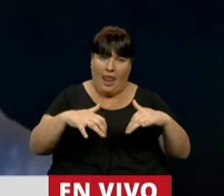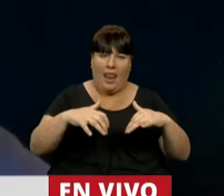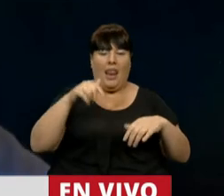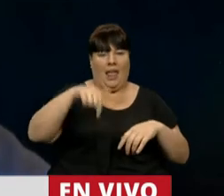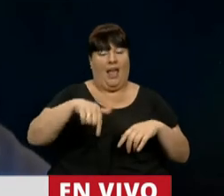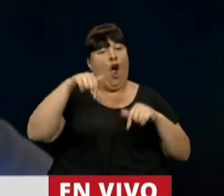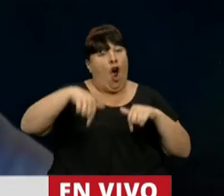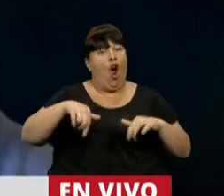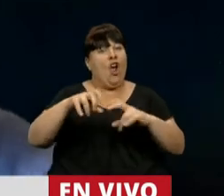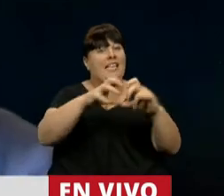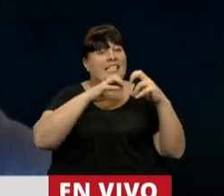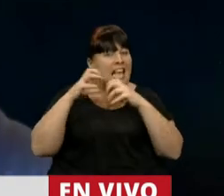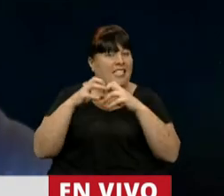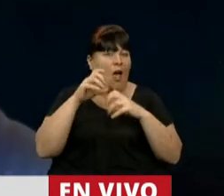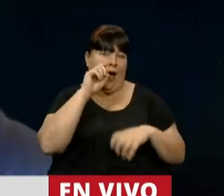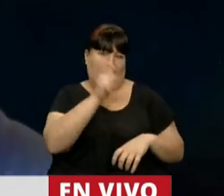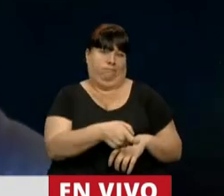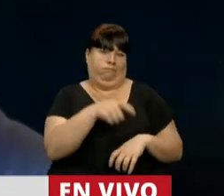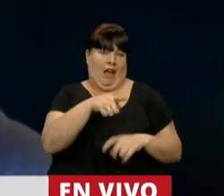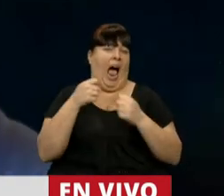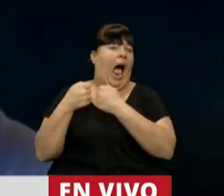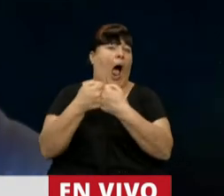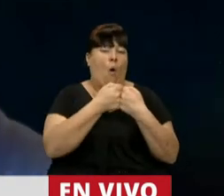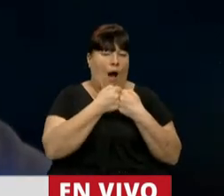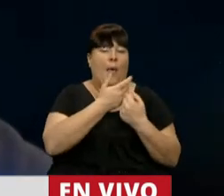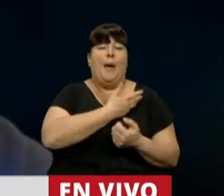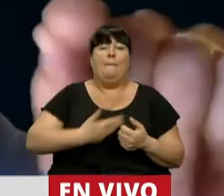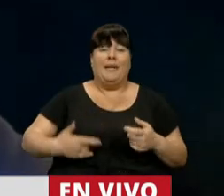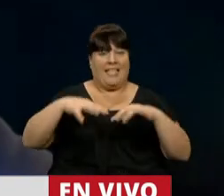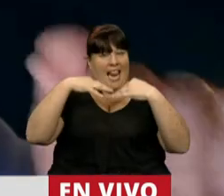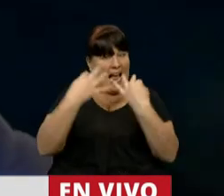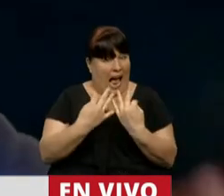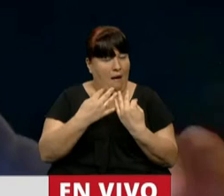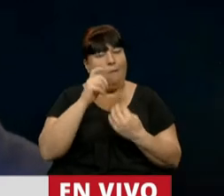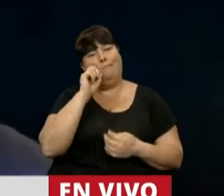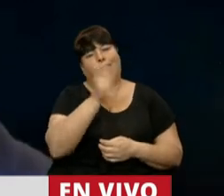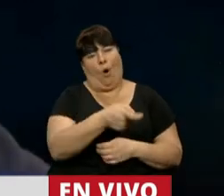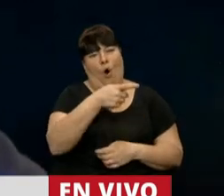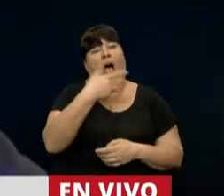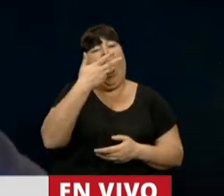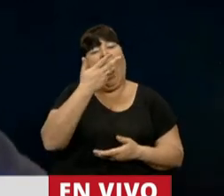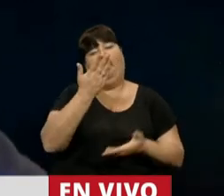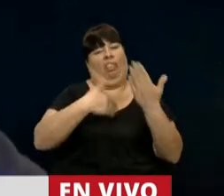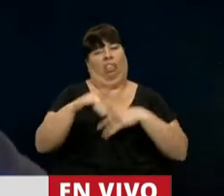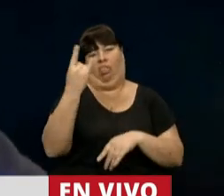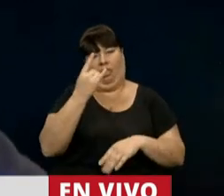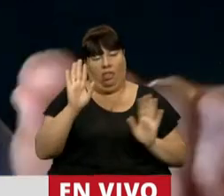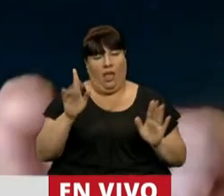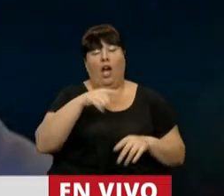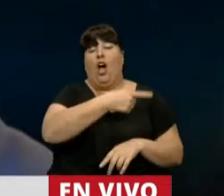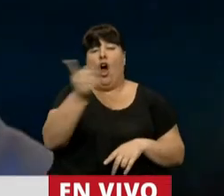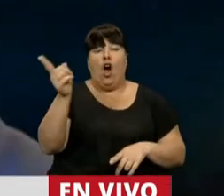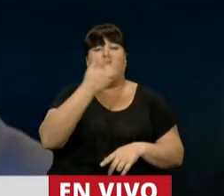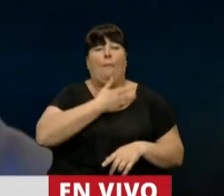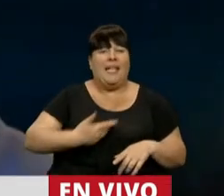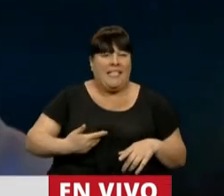Y hoy en esta sesión se ha vulnerado este acuerdo, el presidente de esta Cámara ha vulnerado su palabra y el resto de los